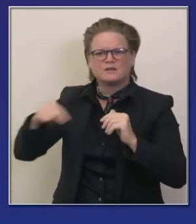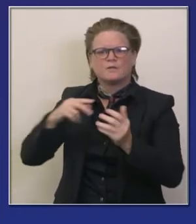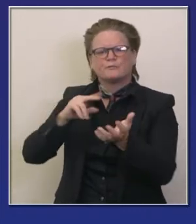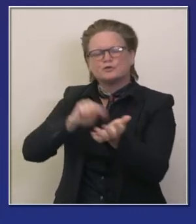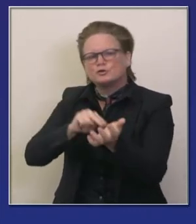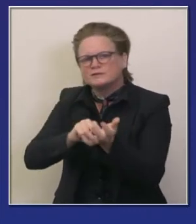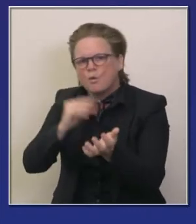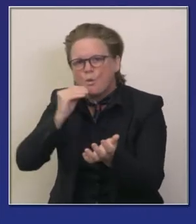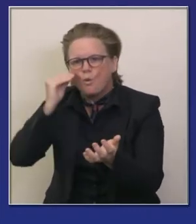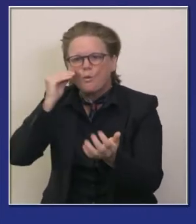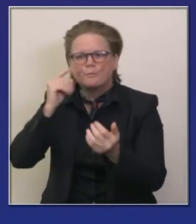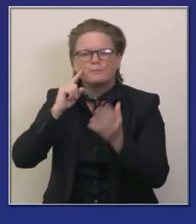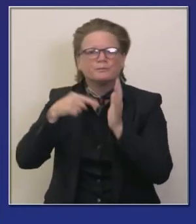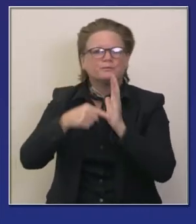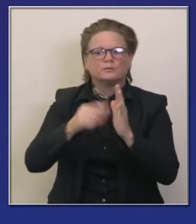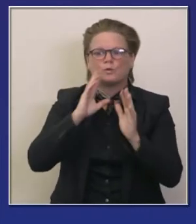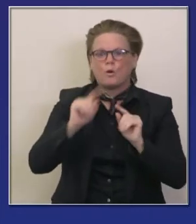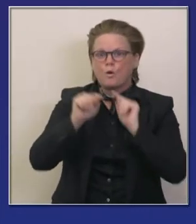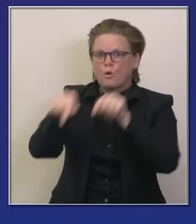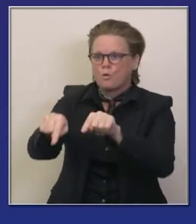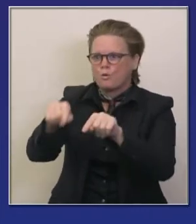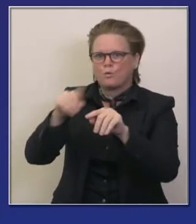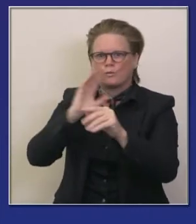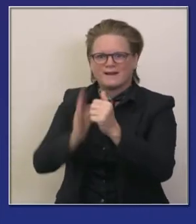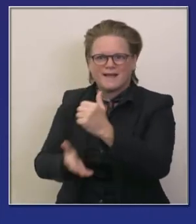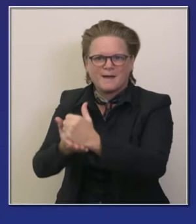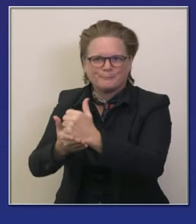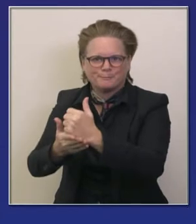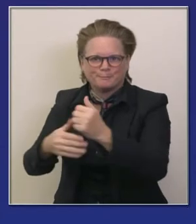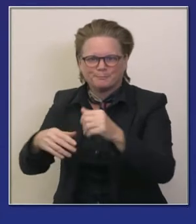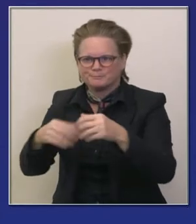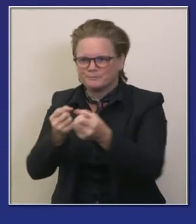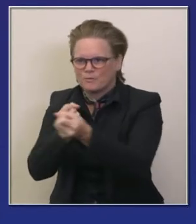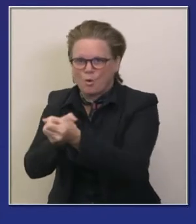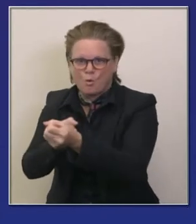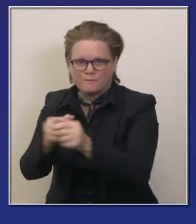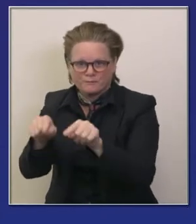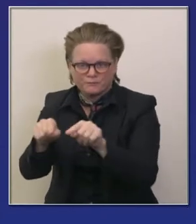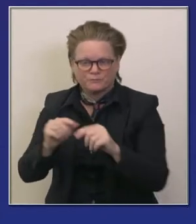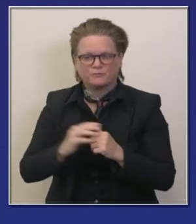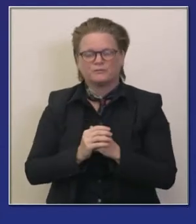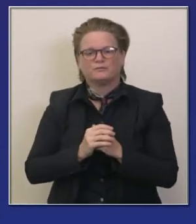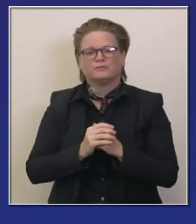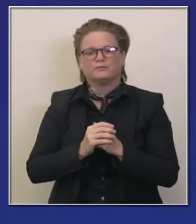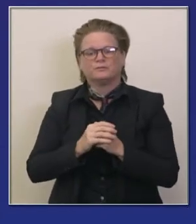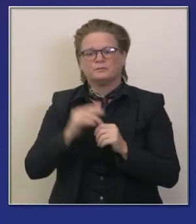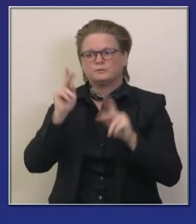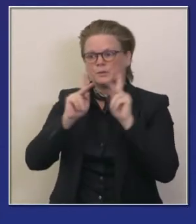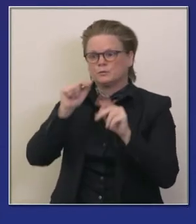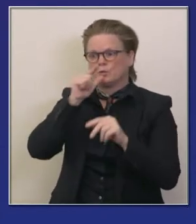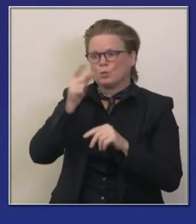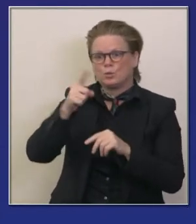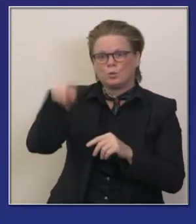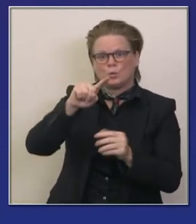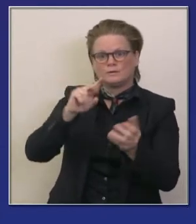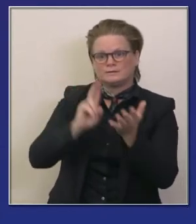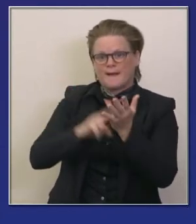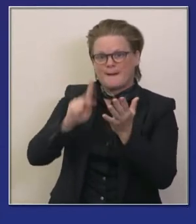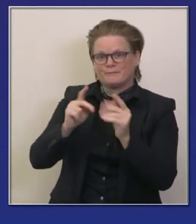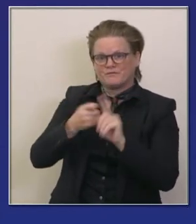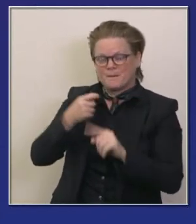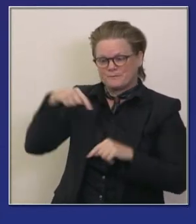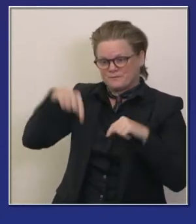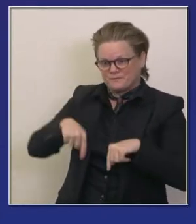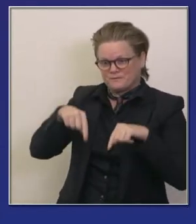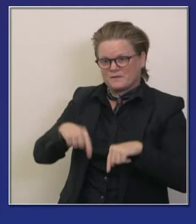sin 566 se espera que llegaran en california muchos ya son californianos algunos llegan de fuera del estado tenemos una